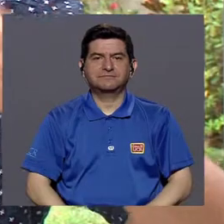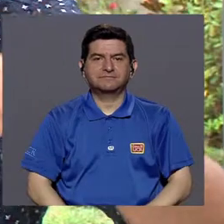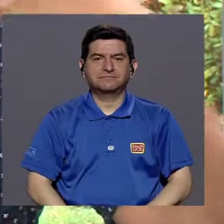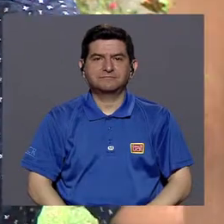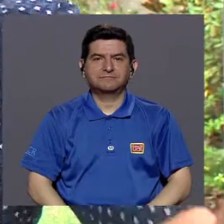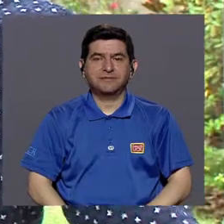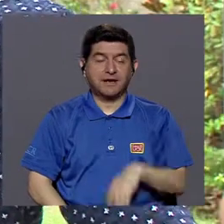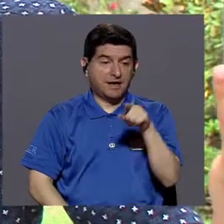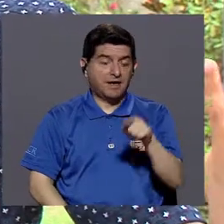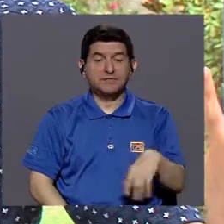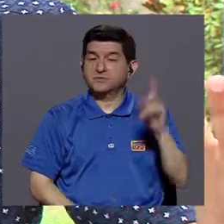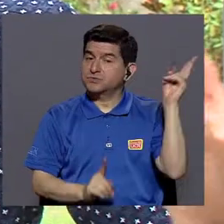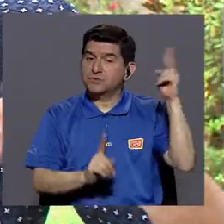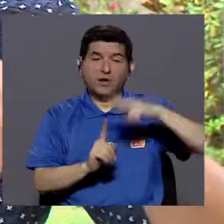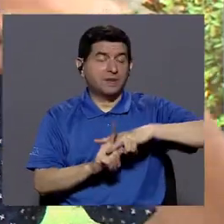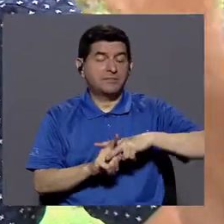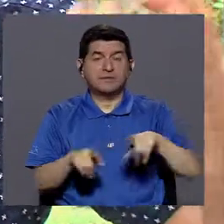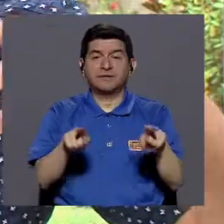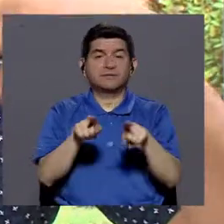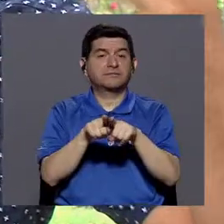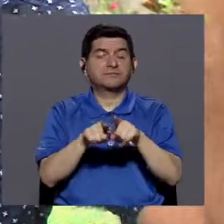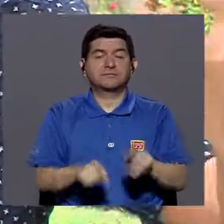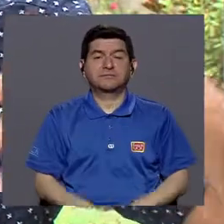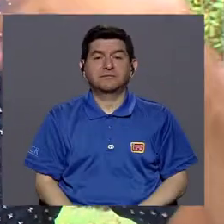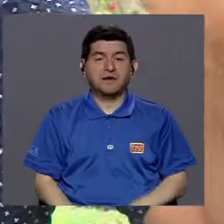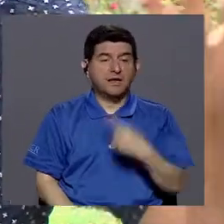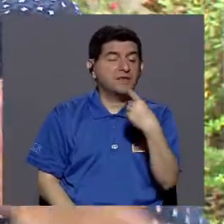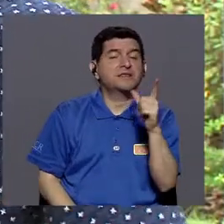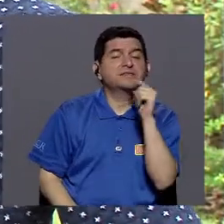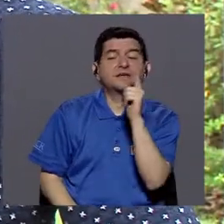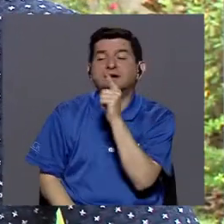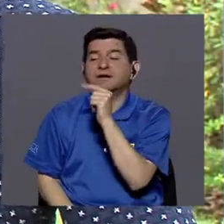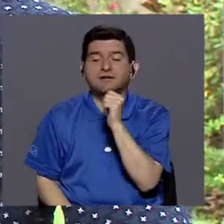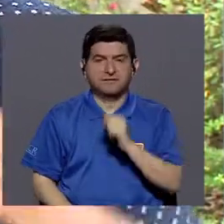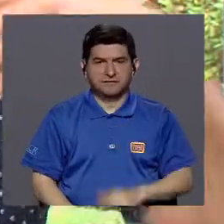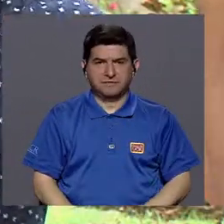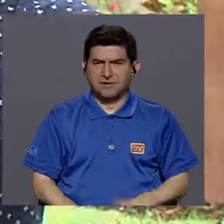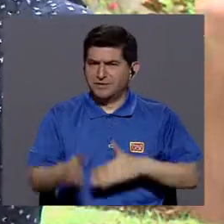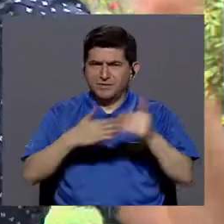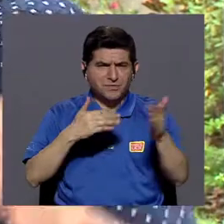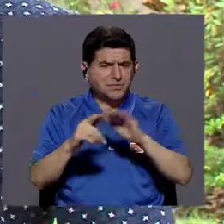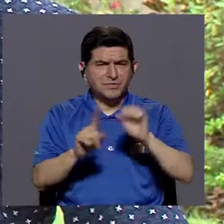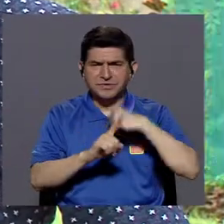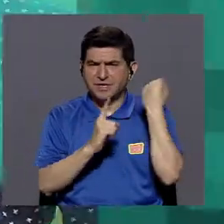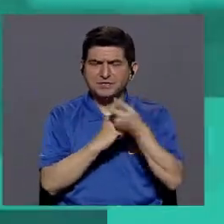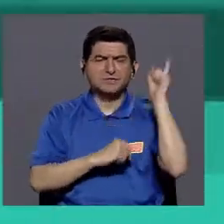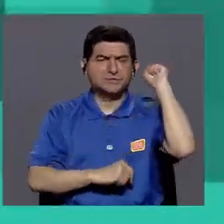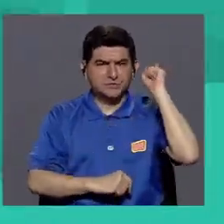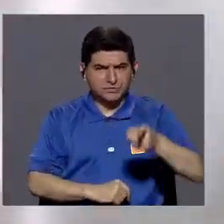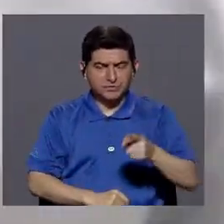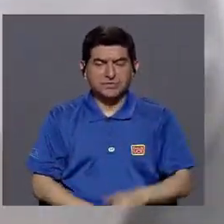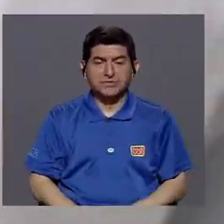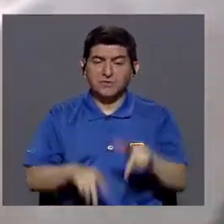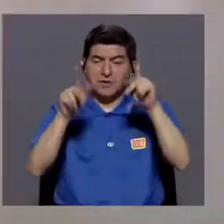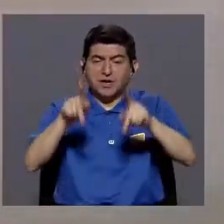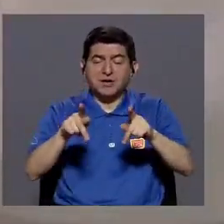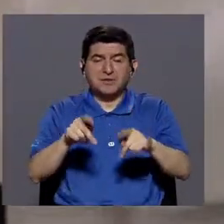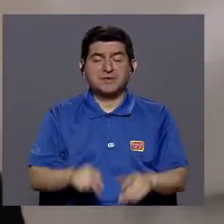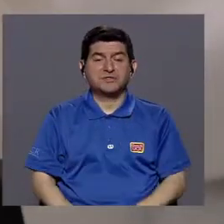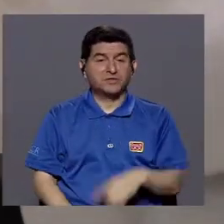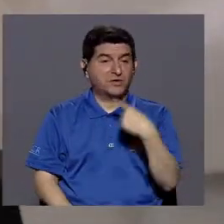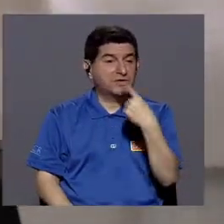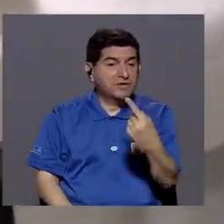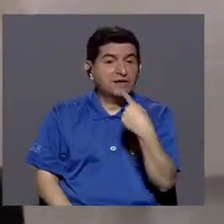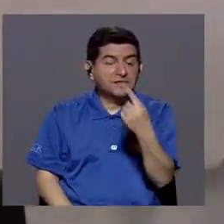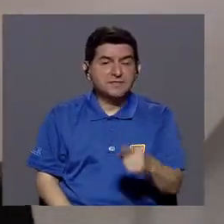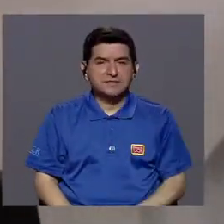a un nivel de legalidad. Es una medida que debe aplicarse además, y ahí dice a quién debe aplicarse. A pesar de que es un asunto de